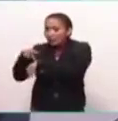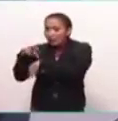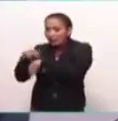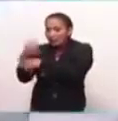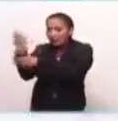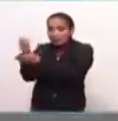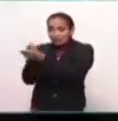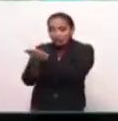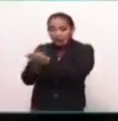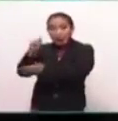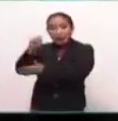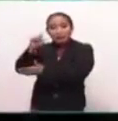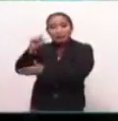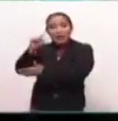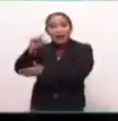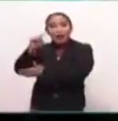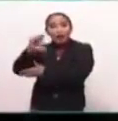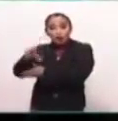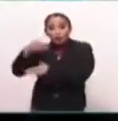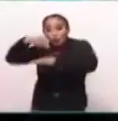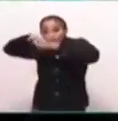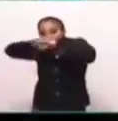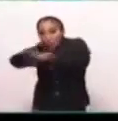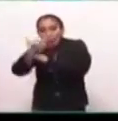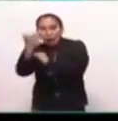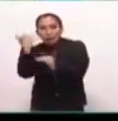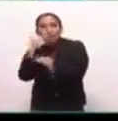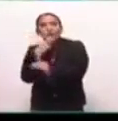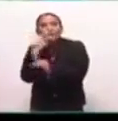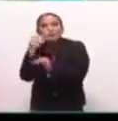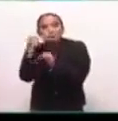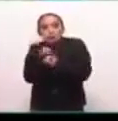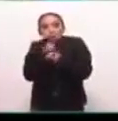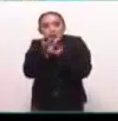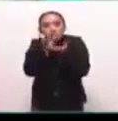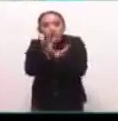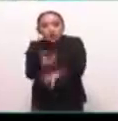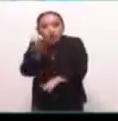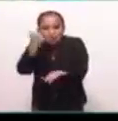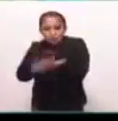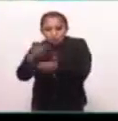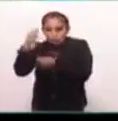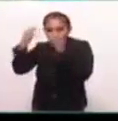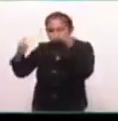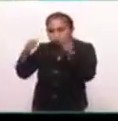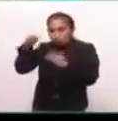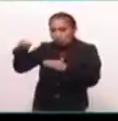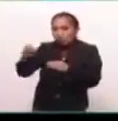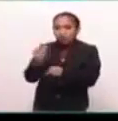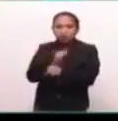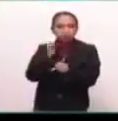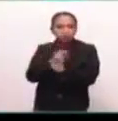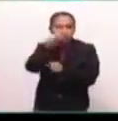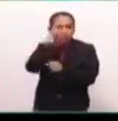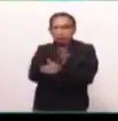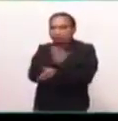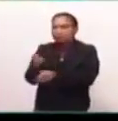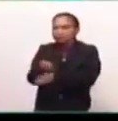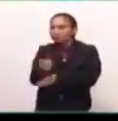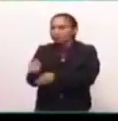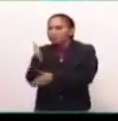glifos de Tlaloc y una cueva que fue ritual. sea, no hay ni que subir. Ahí mismo en el museo, que se llega en auto muy fácilmente,